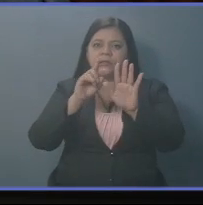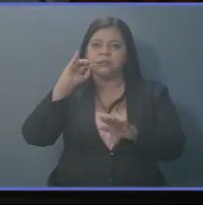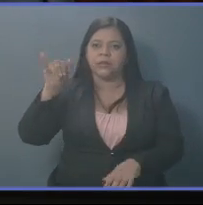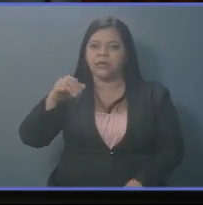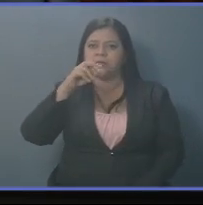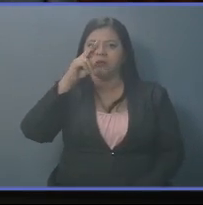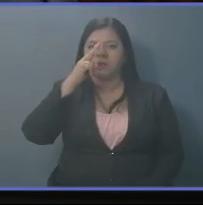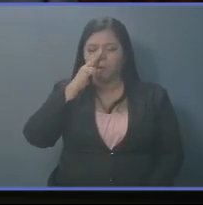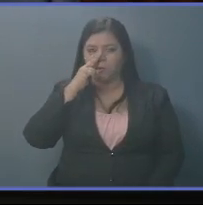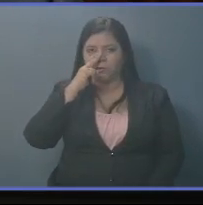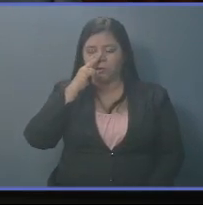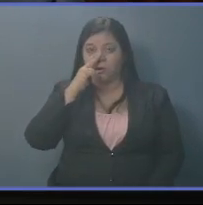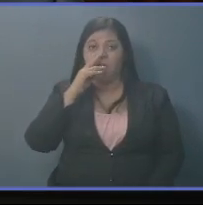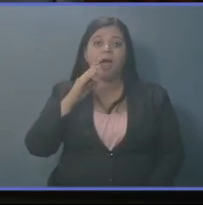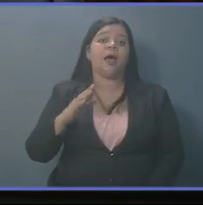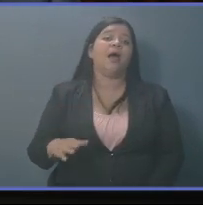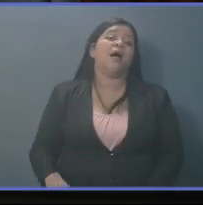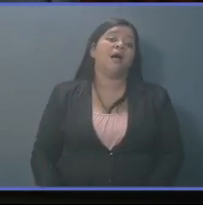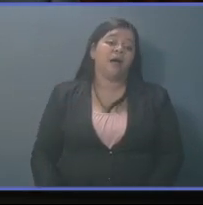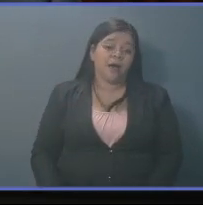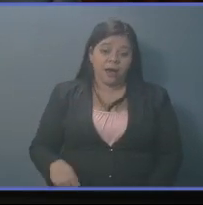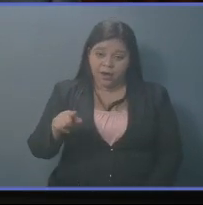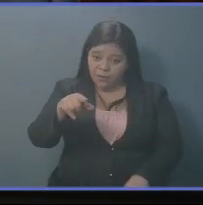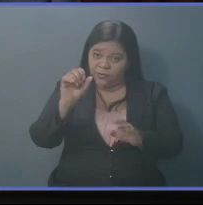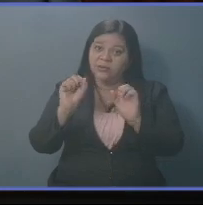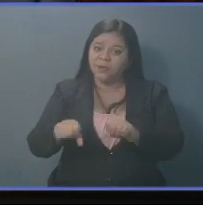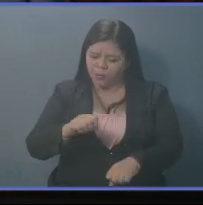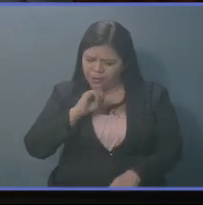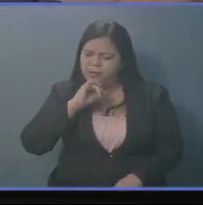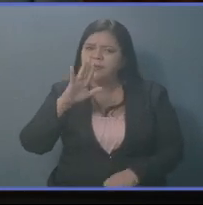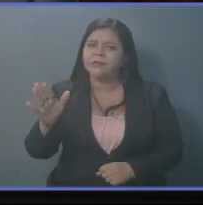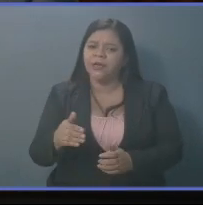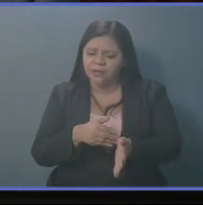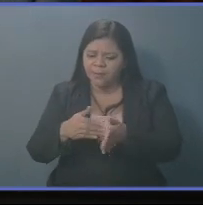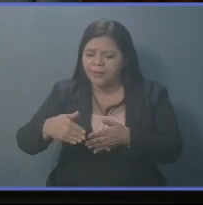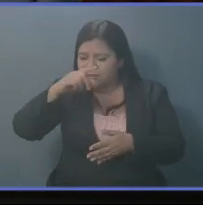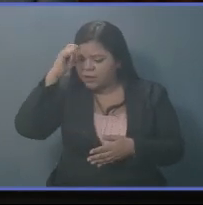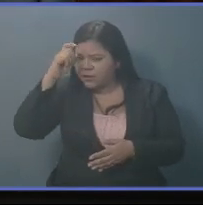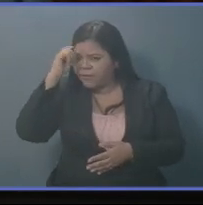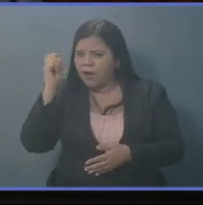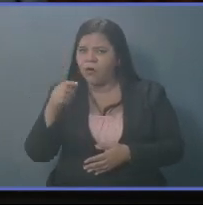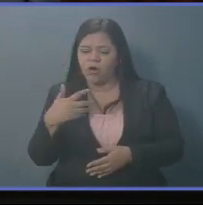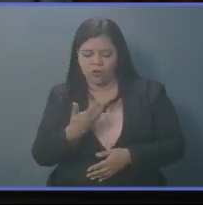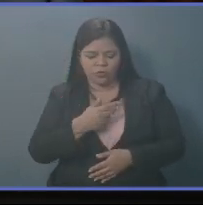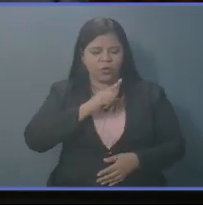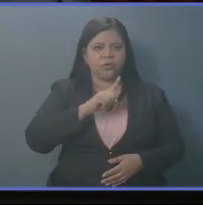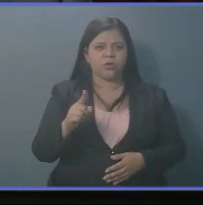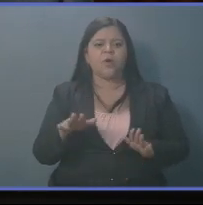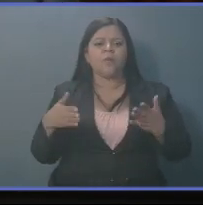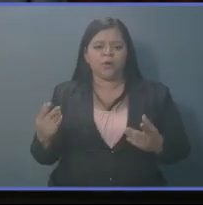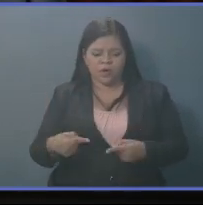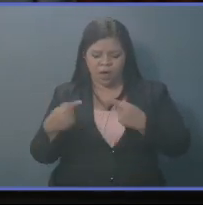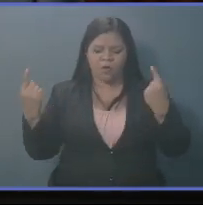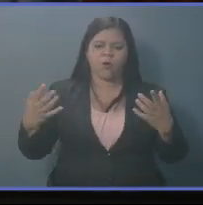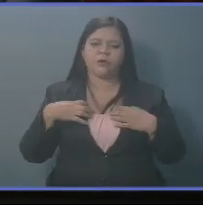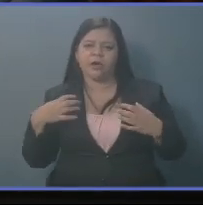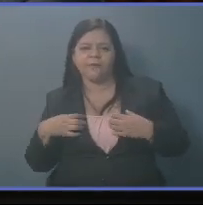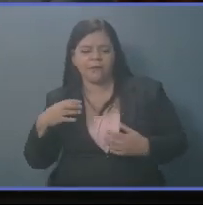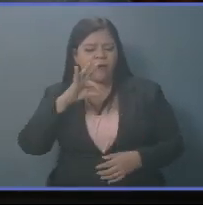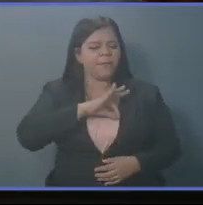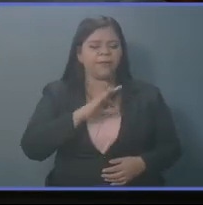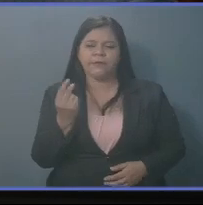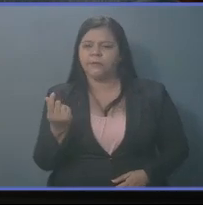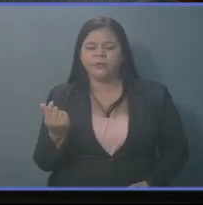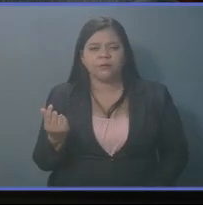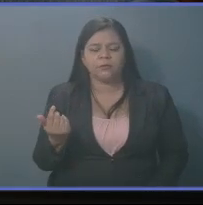junio. O sea que usted sí puede hablar de apertura económica y nosotros no, porque estamos en contra de la vida y a favor del dinero.